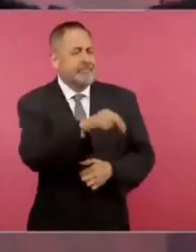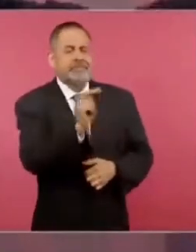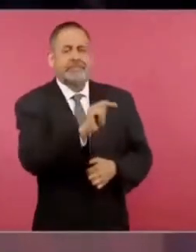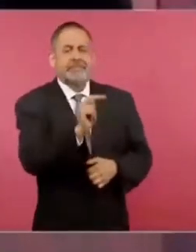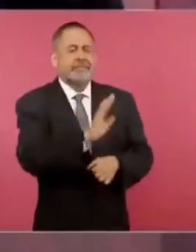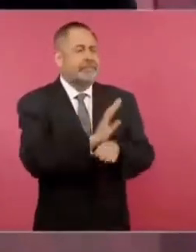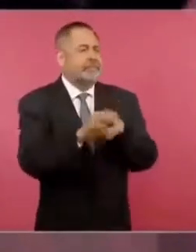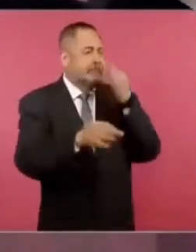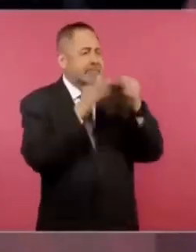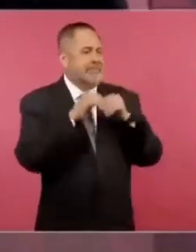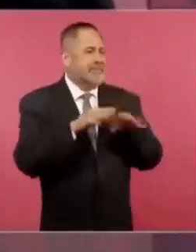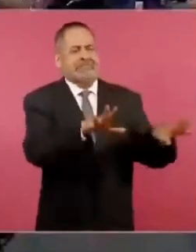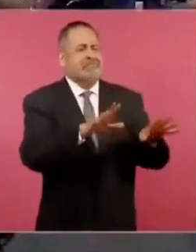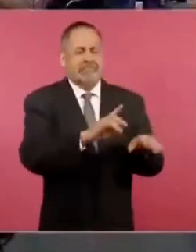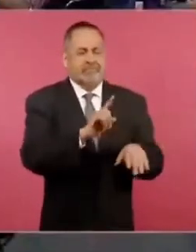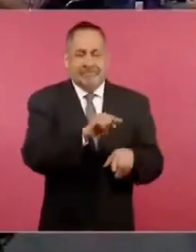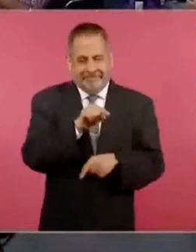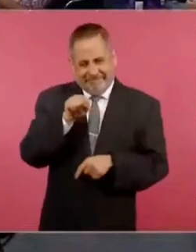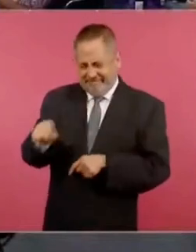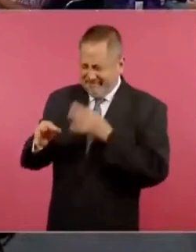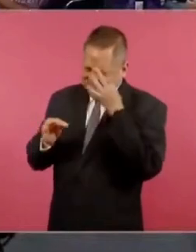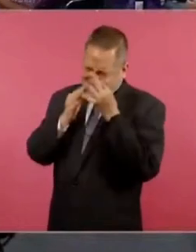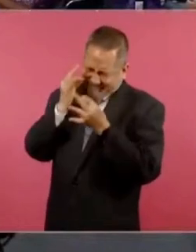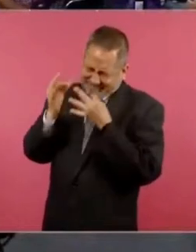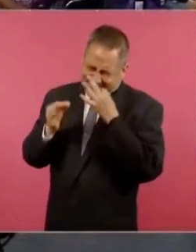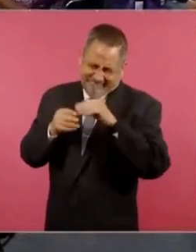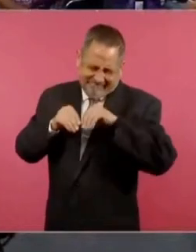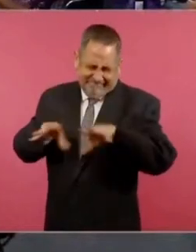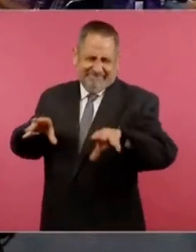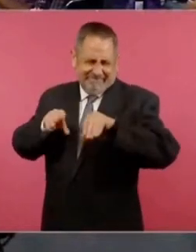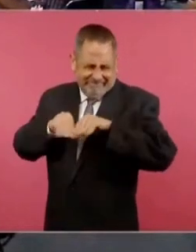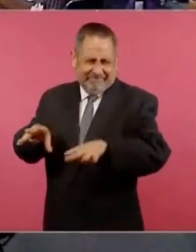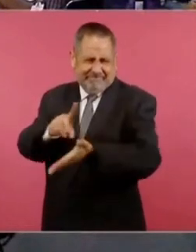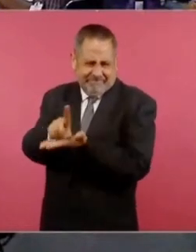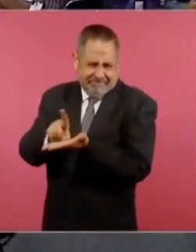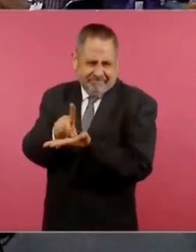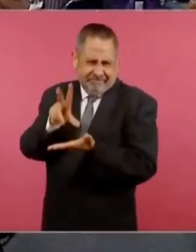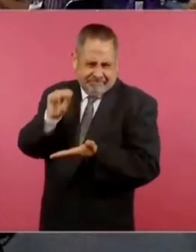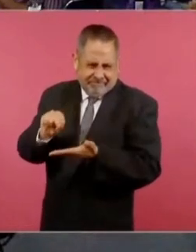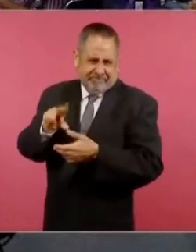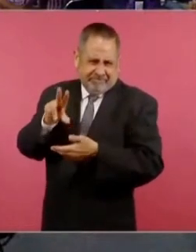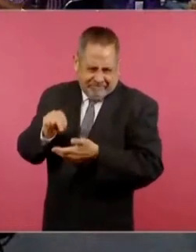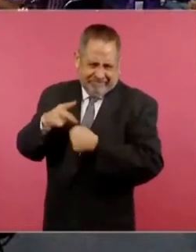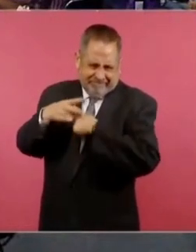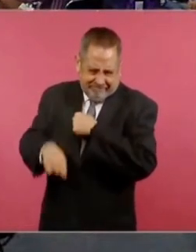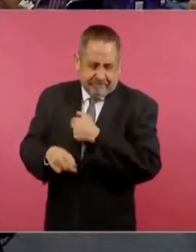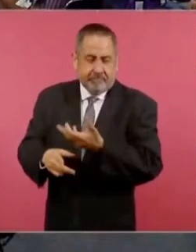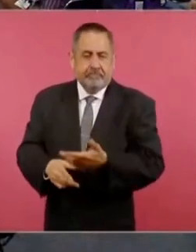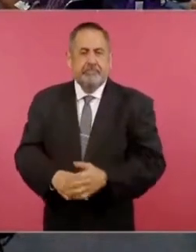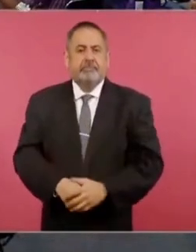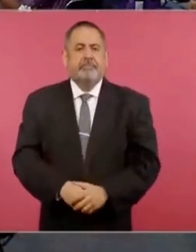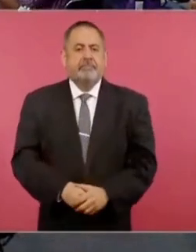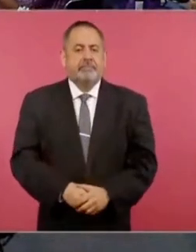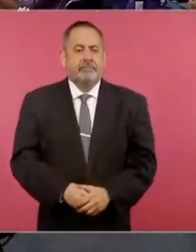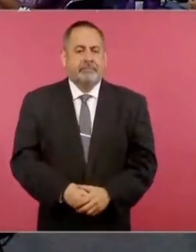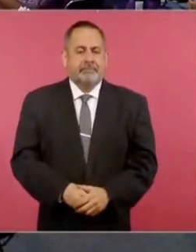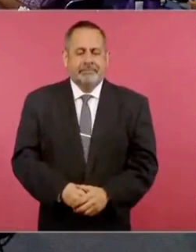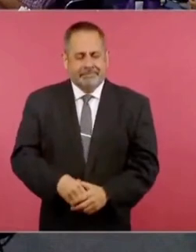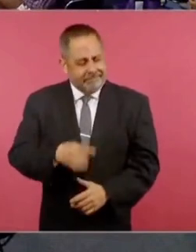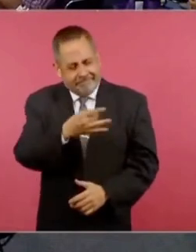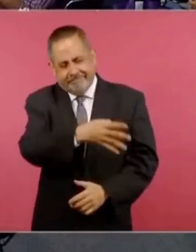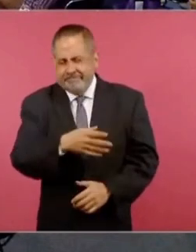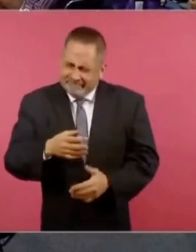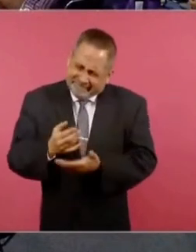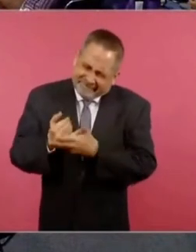ganarle a